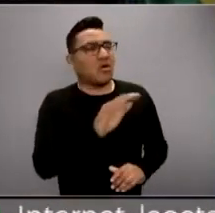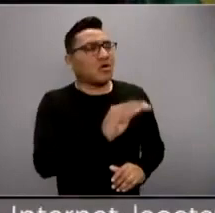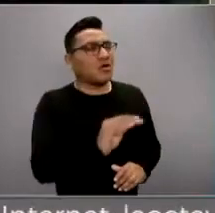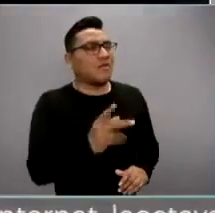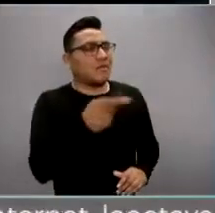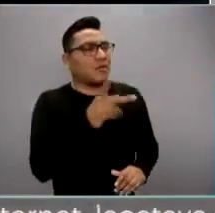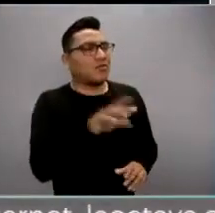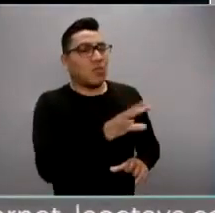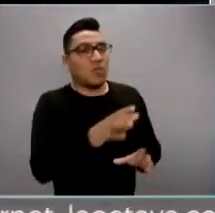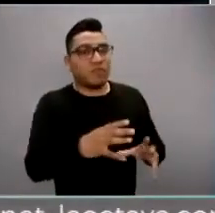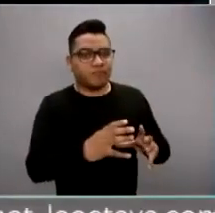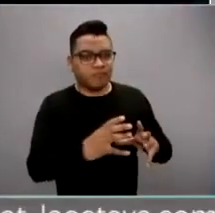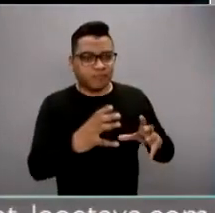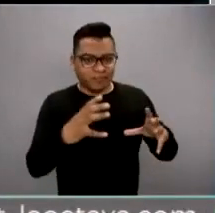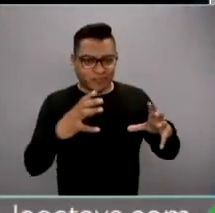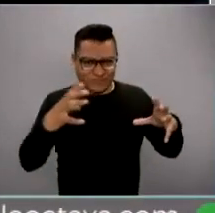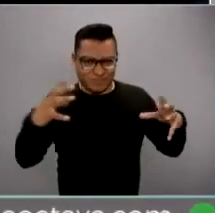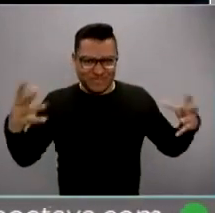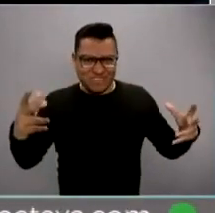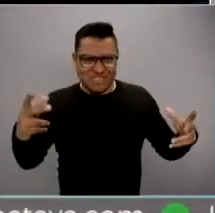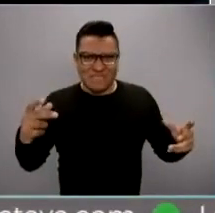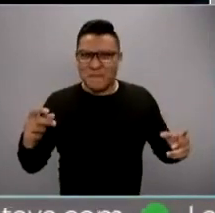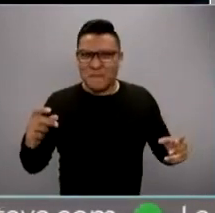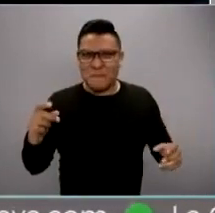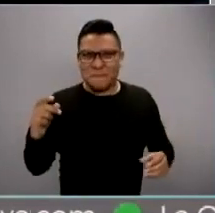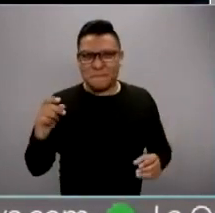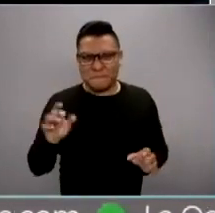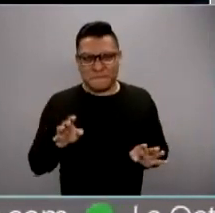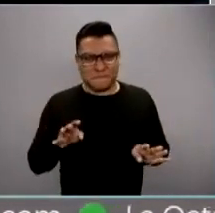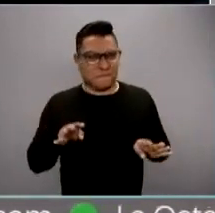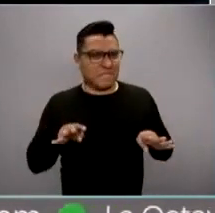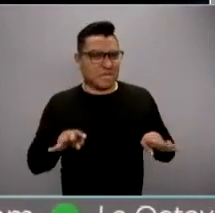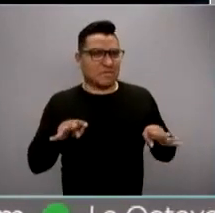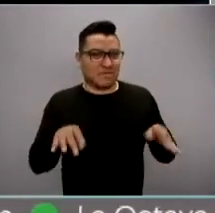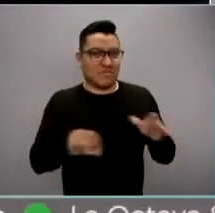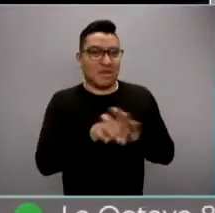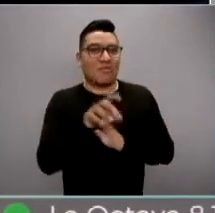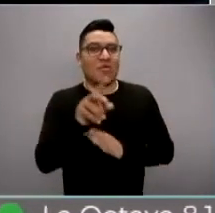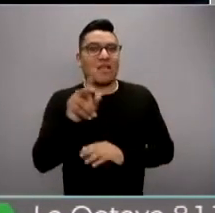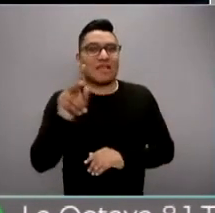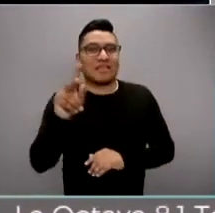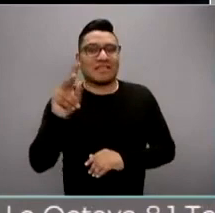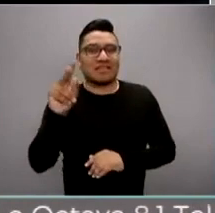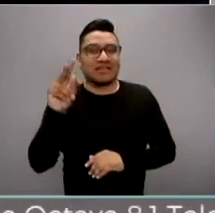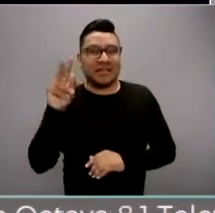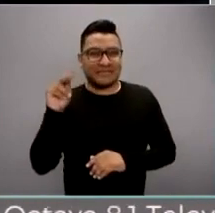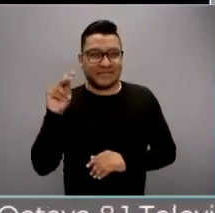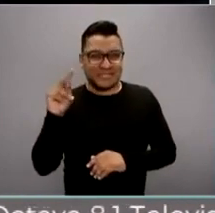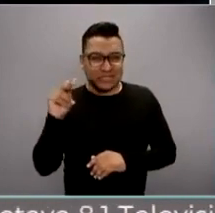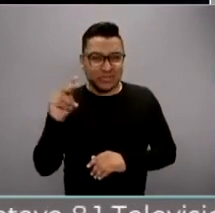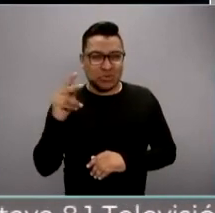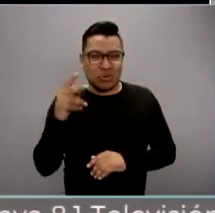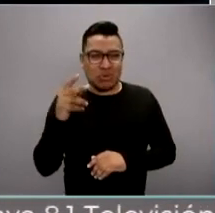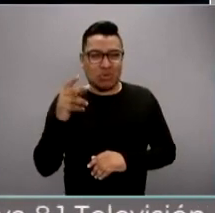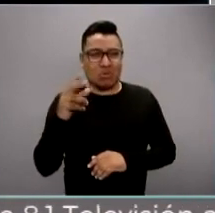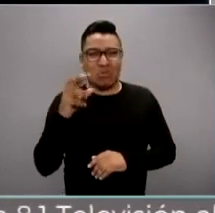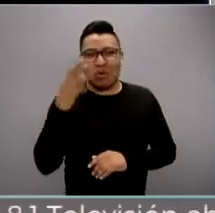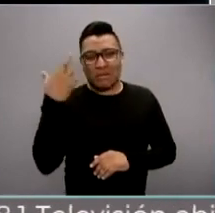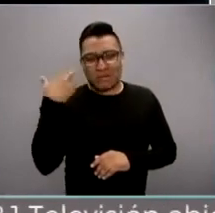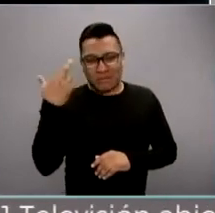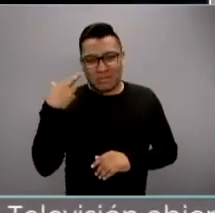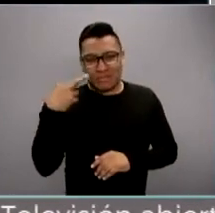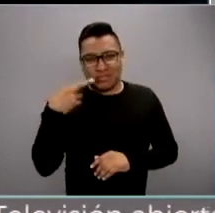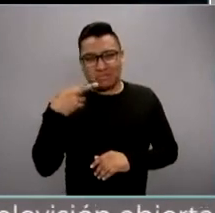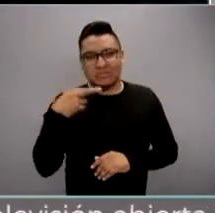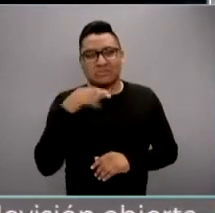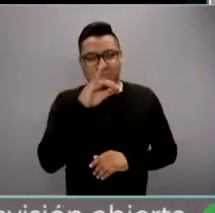crecimiento impresionante de las visitas a los medios de lo que llamamos medios convencionales. Es decir, si